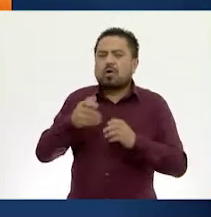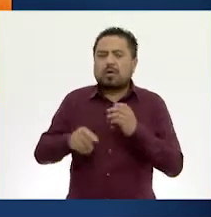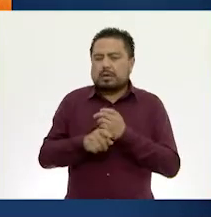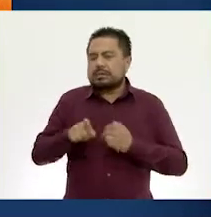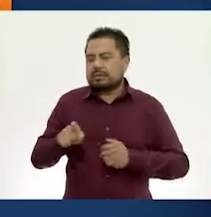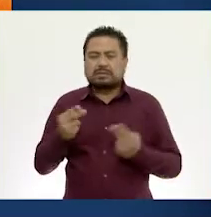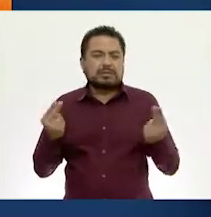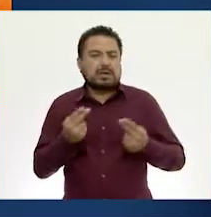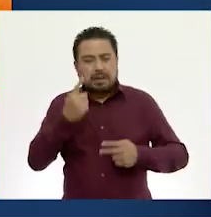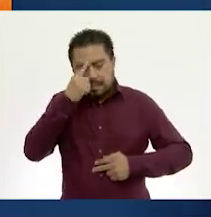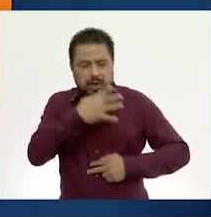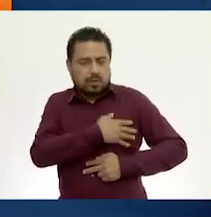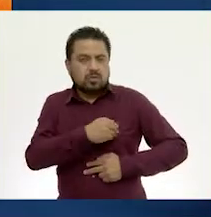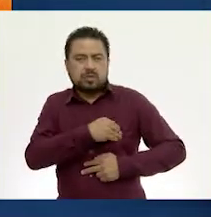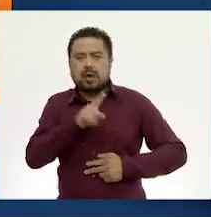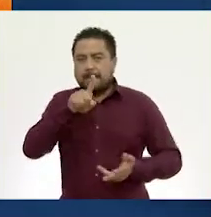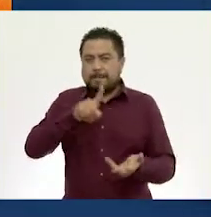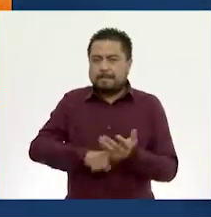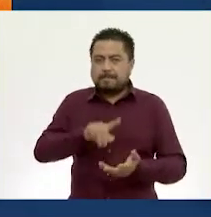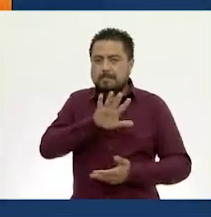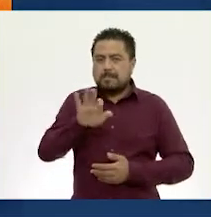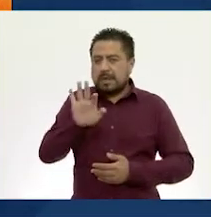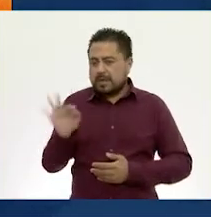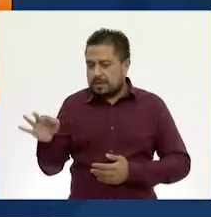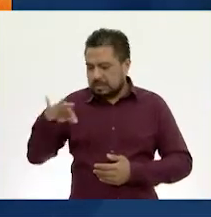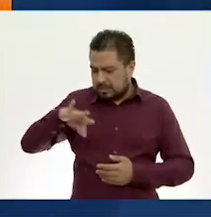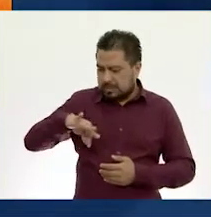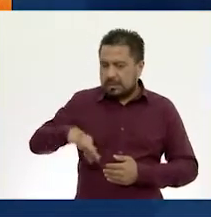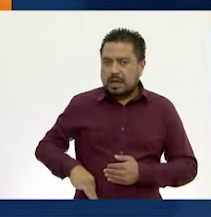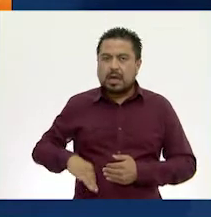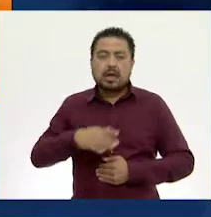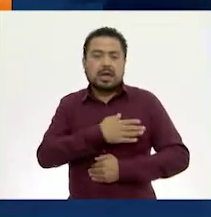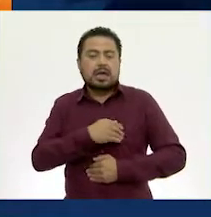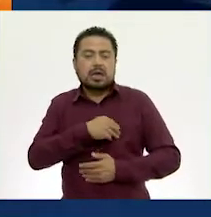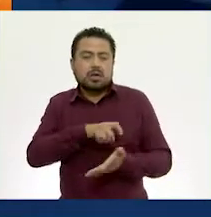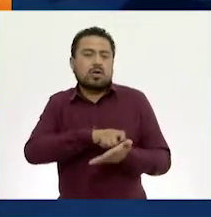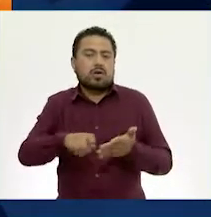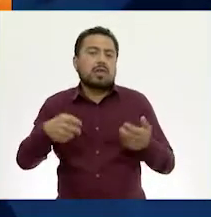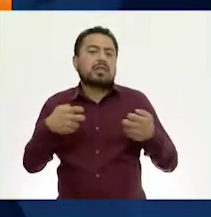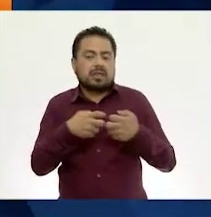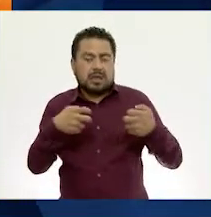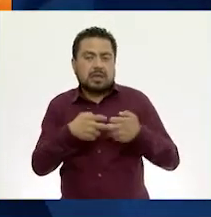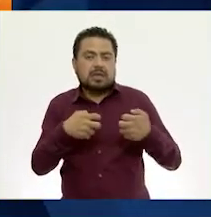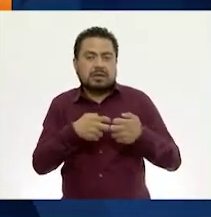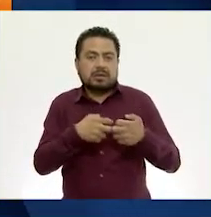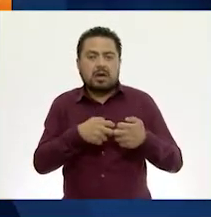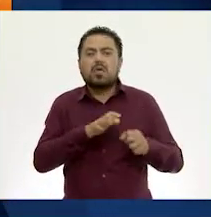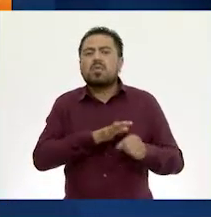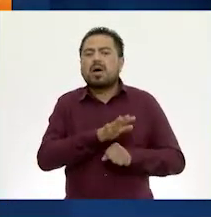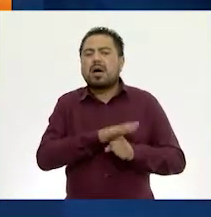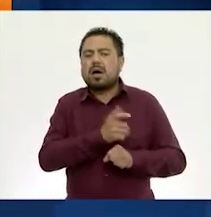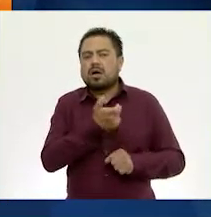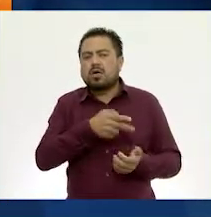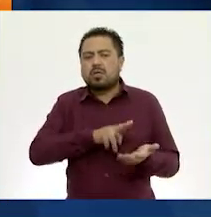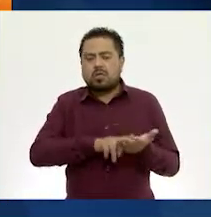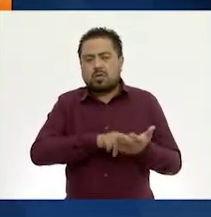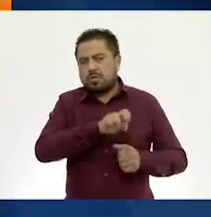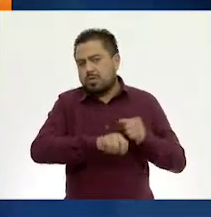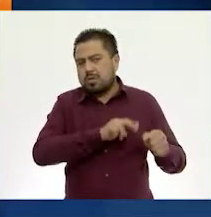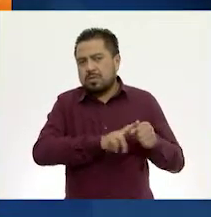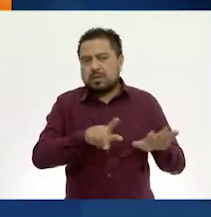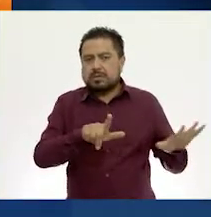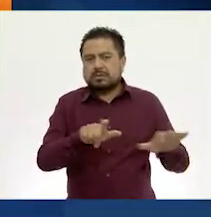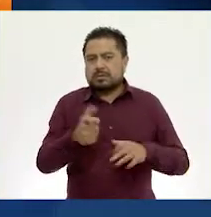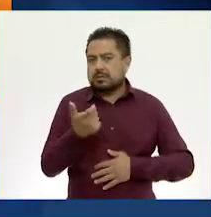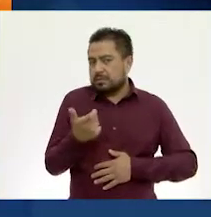sus hijos. Llevaba mil quinientos pesos. A su hijo David le iba a comprar unos tenis, los cuales tenían un costo normal de 700